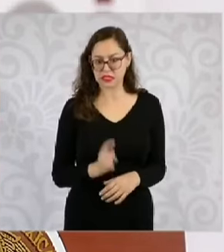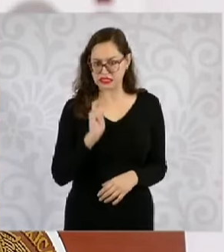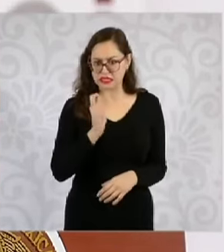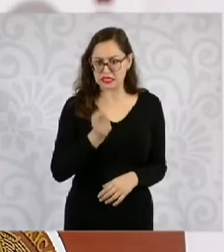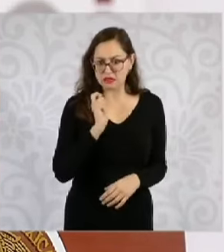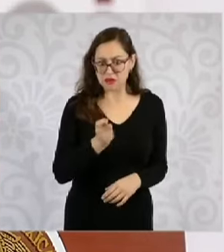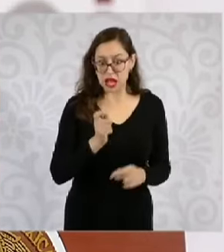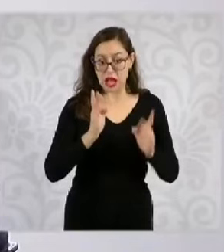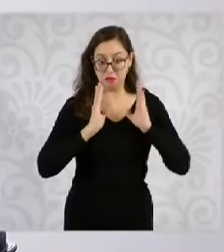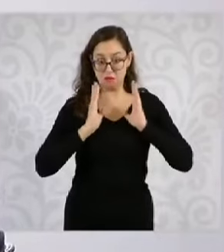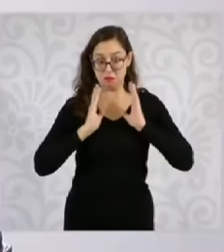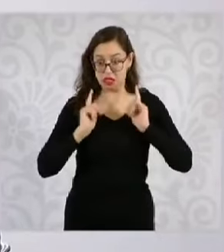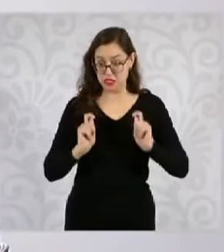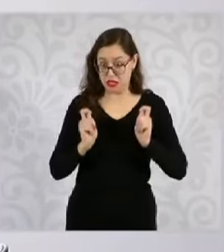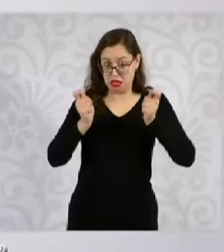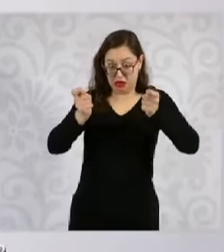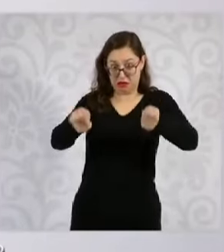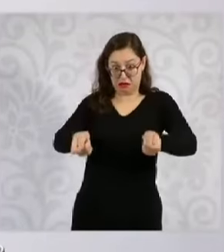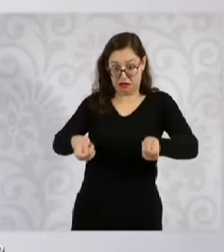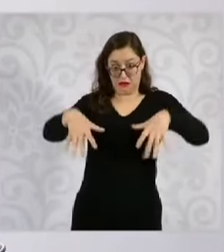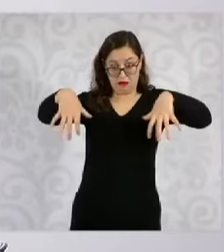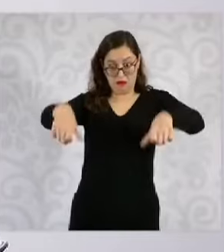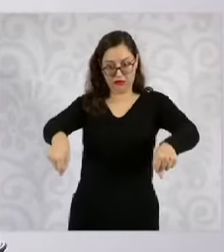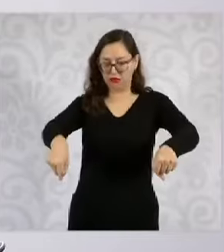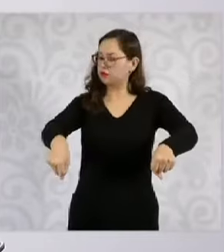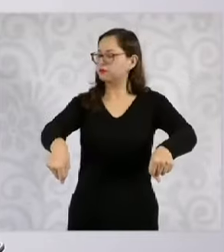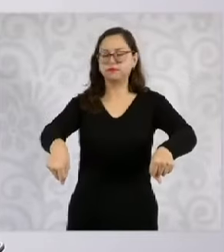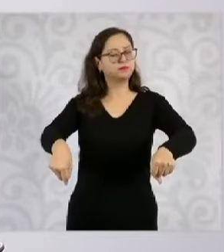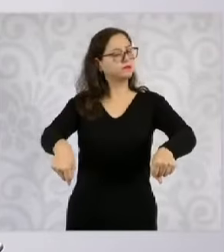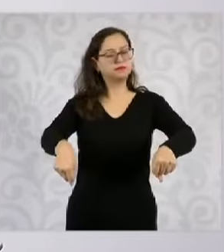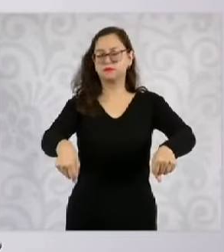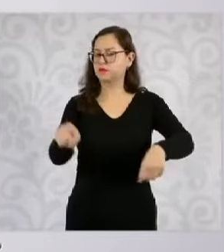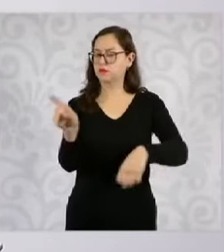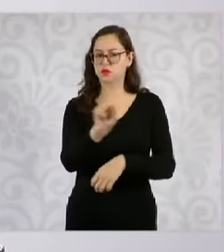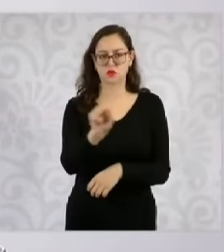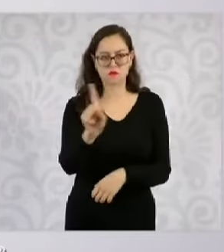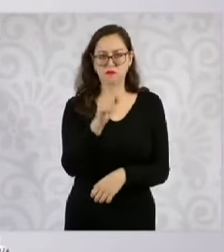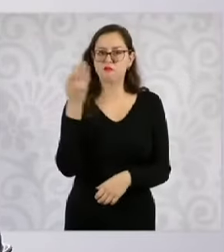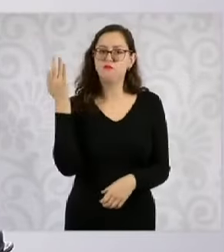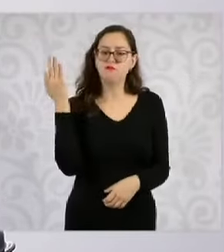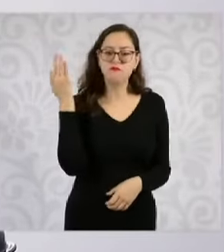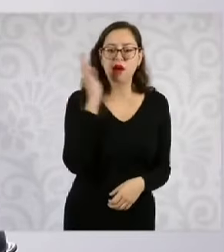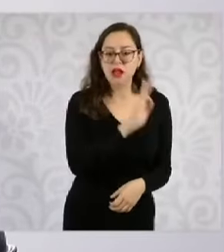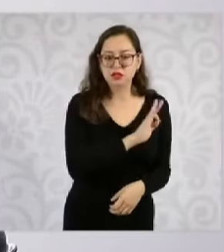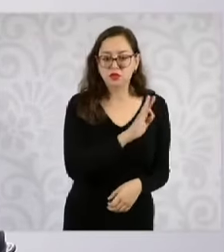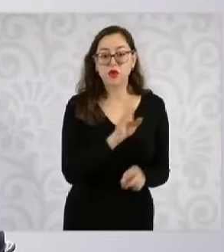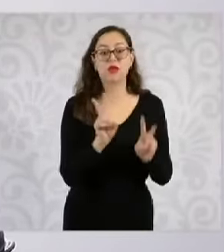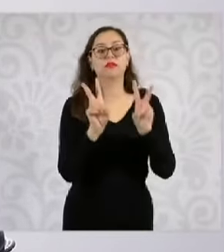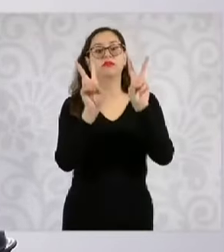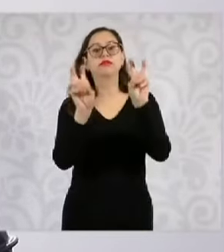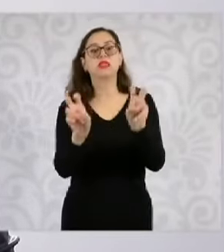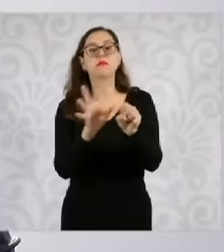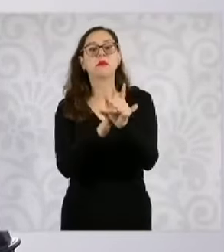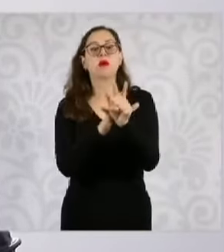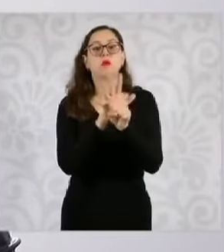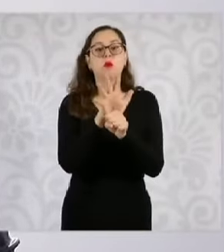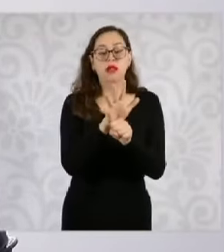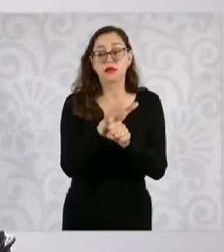Lo que estamos haciendo es aprovechar las capacidades de la Secretaría de la Defensa Nacional para que no importa